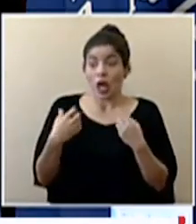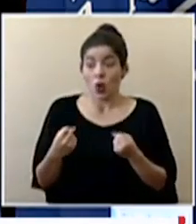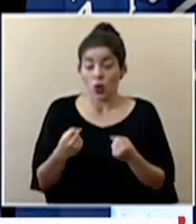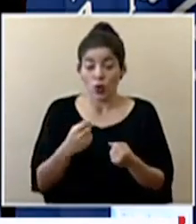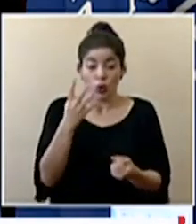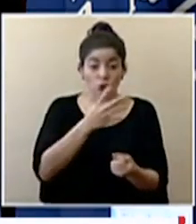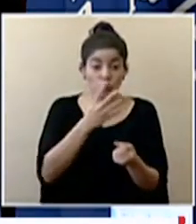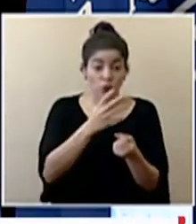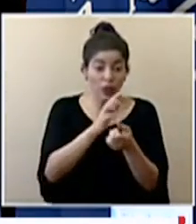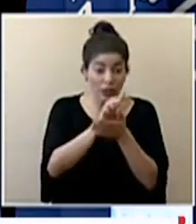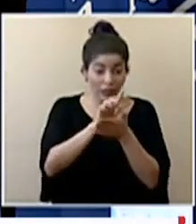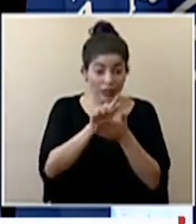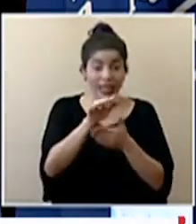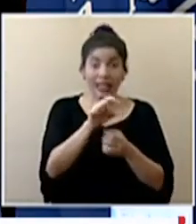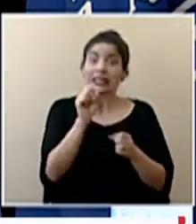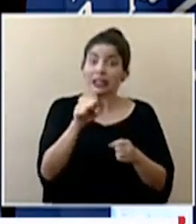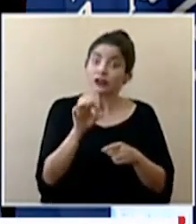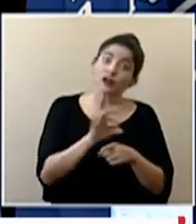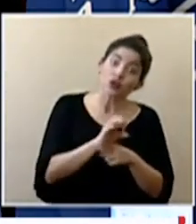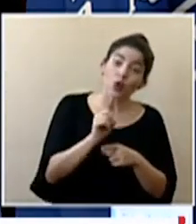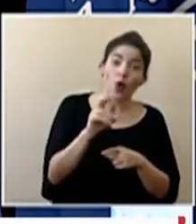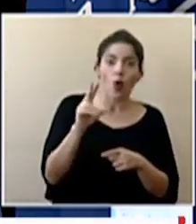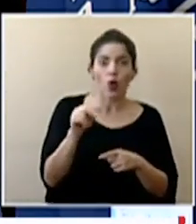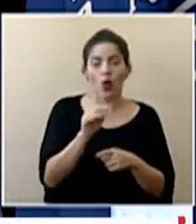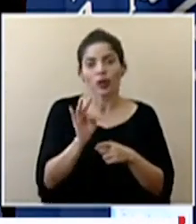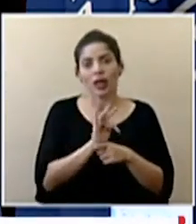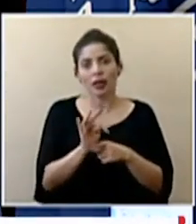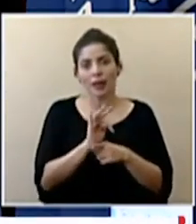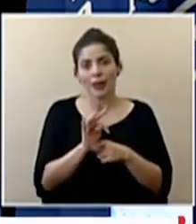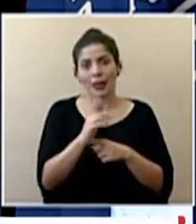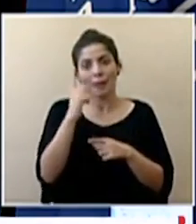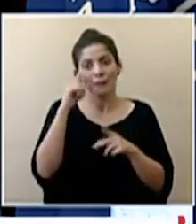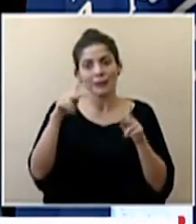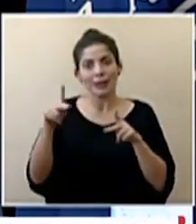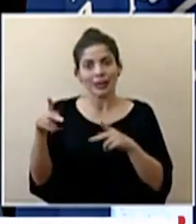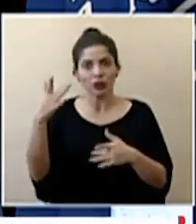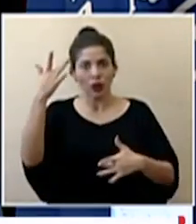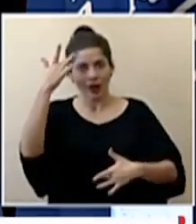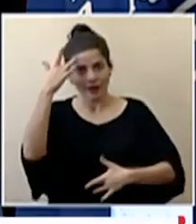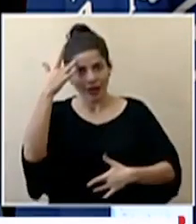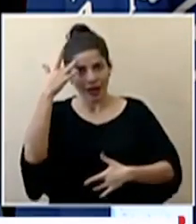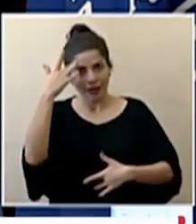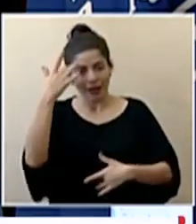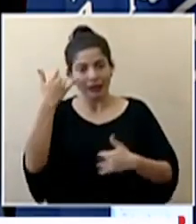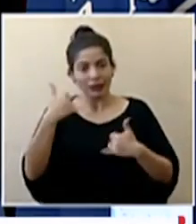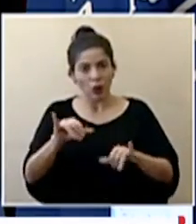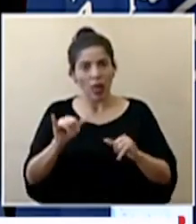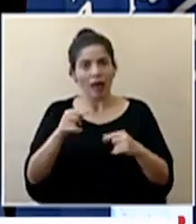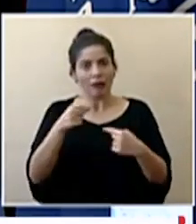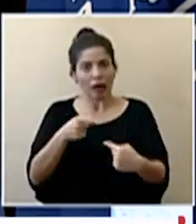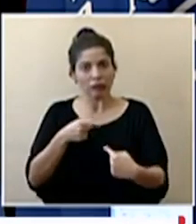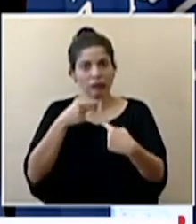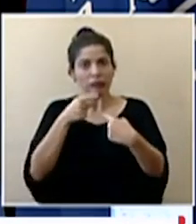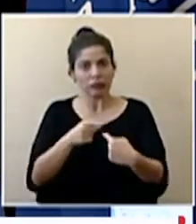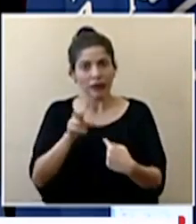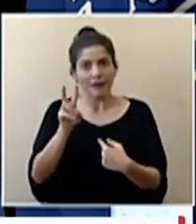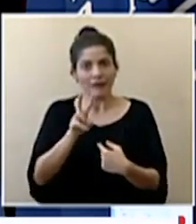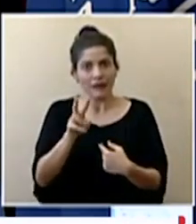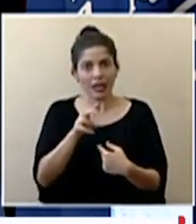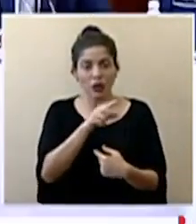sirve eficazmente como un tratamiento para enfermos que están combatiendo el virus actualmente